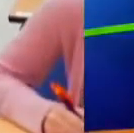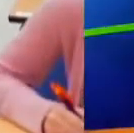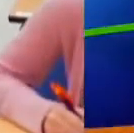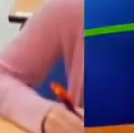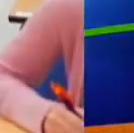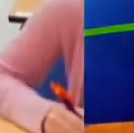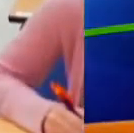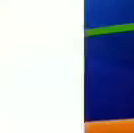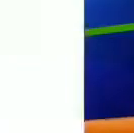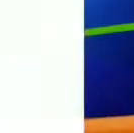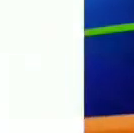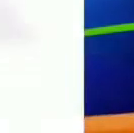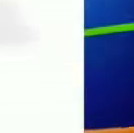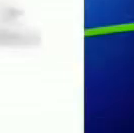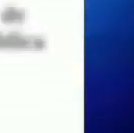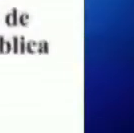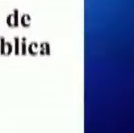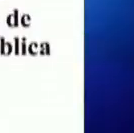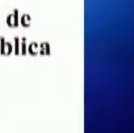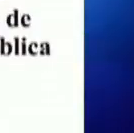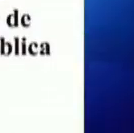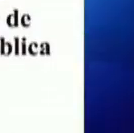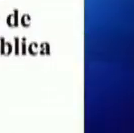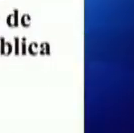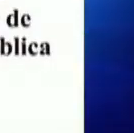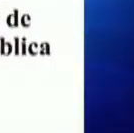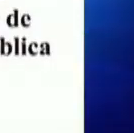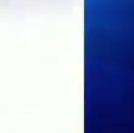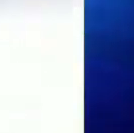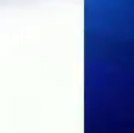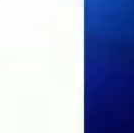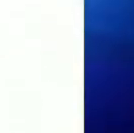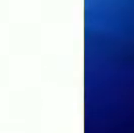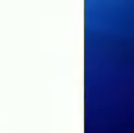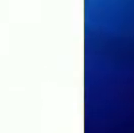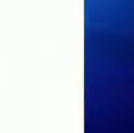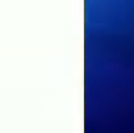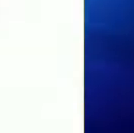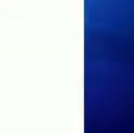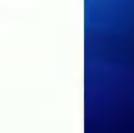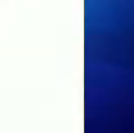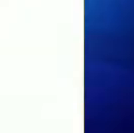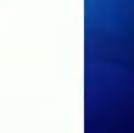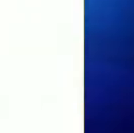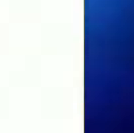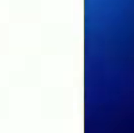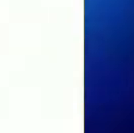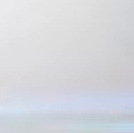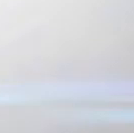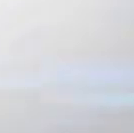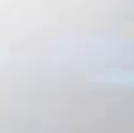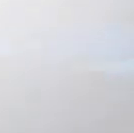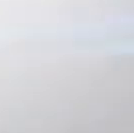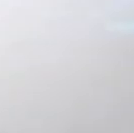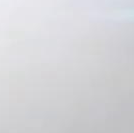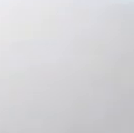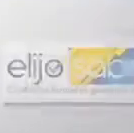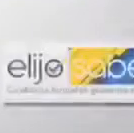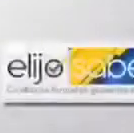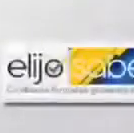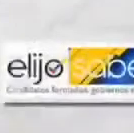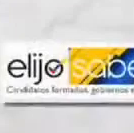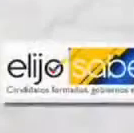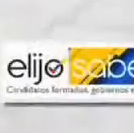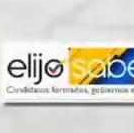gobernante. Inscríbete y prepárate para llegar muy alto. ESAP. Formando líderes para el buen gobierno. ¿Qué es Elijo Saber?